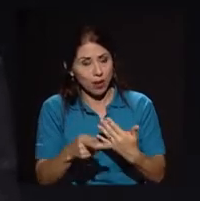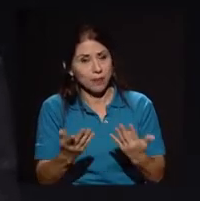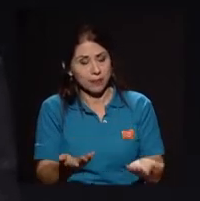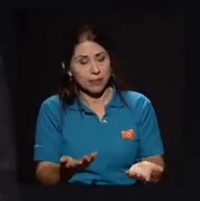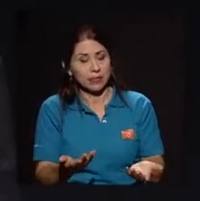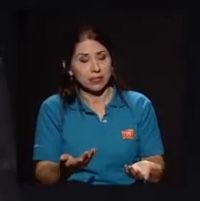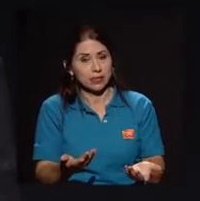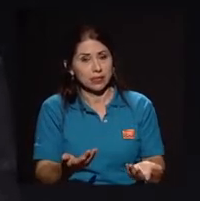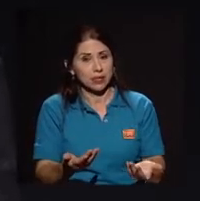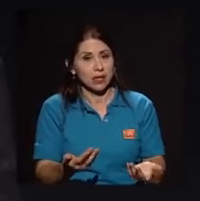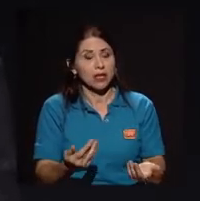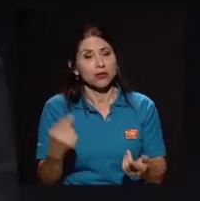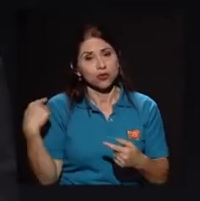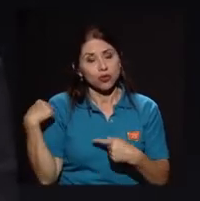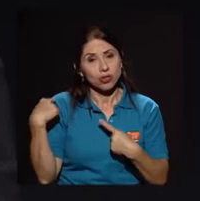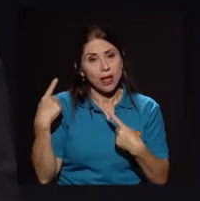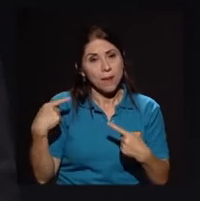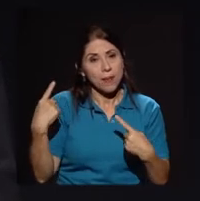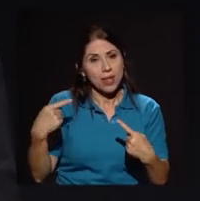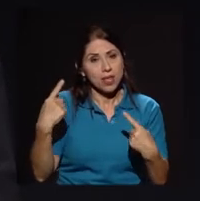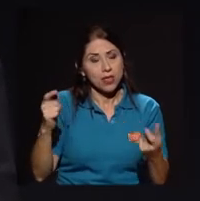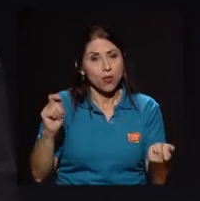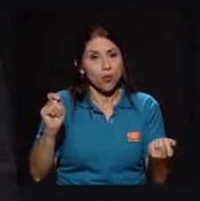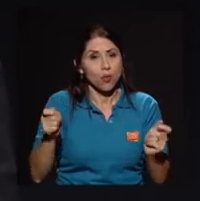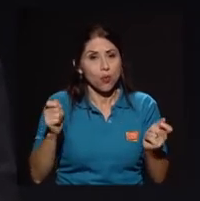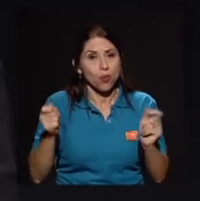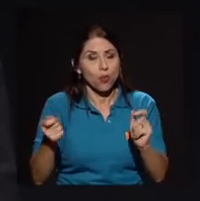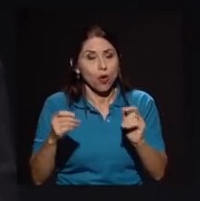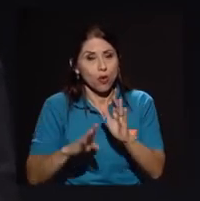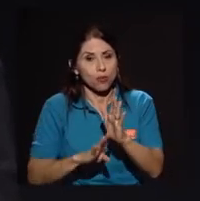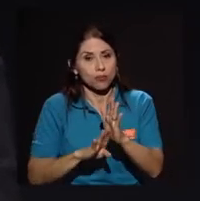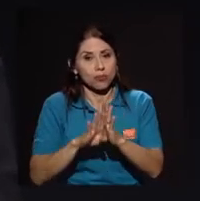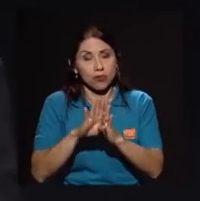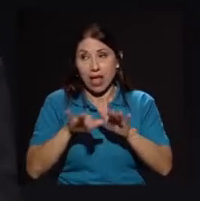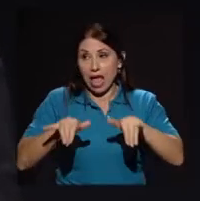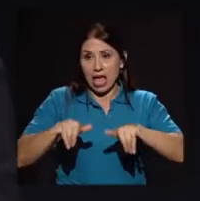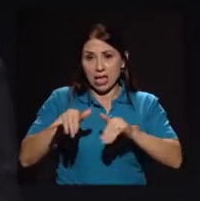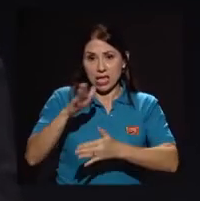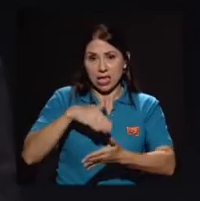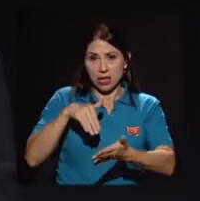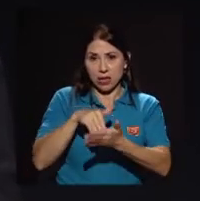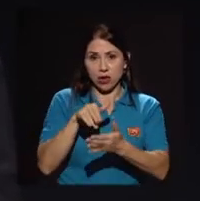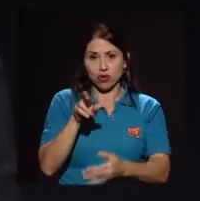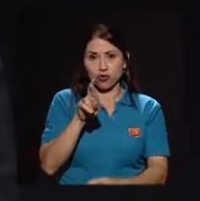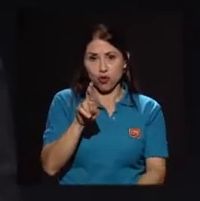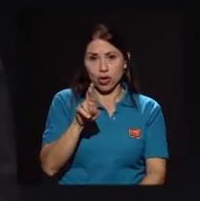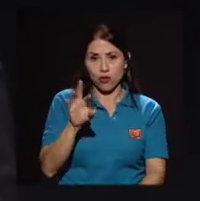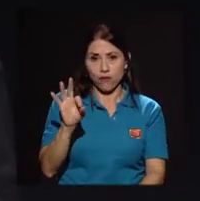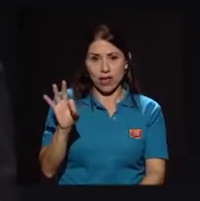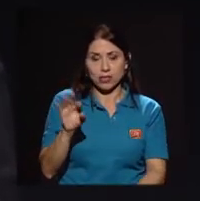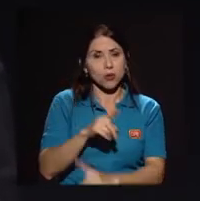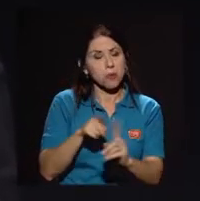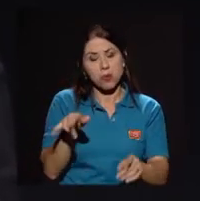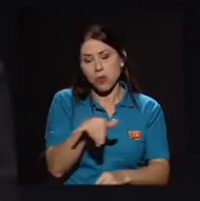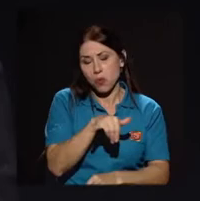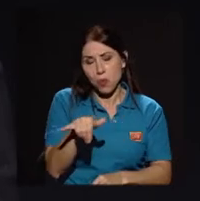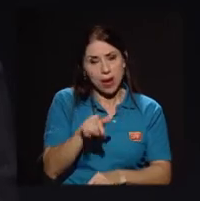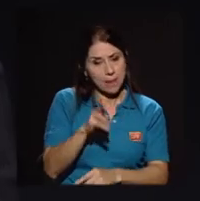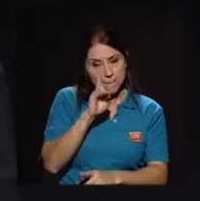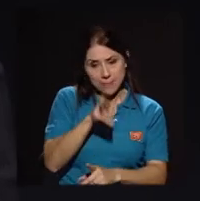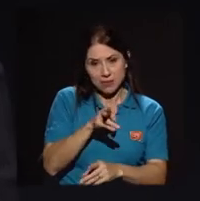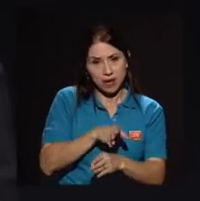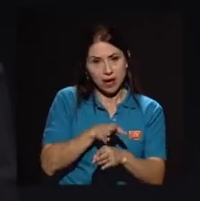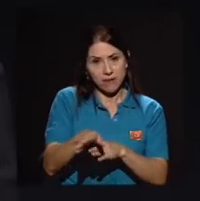que han venido evolucionando. Aquí en la sede de Rodrigo Facio, igualmente es la misma carrera desconsentrada en